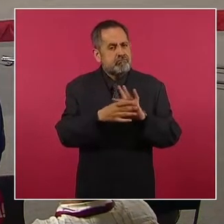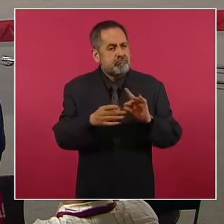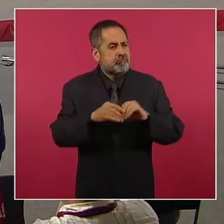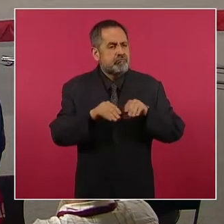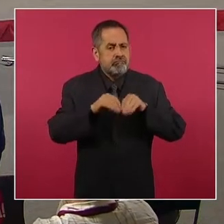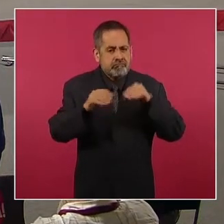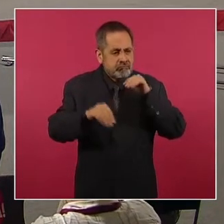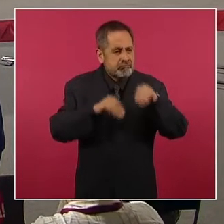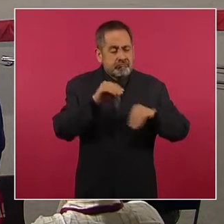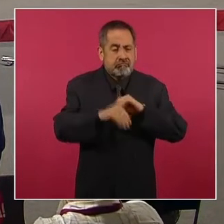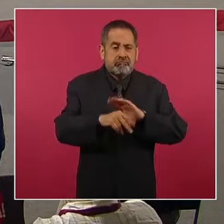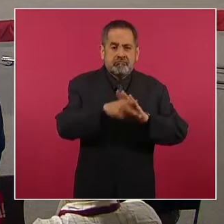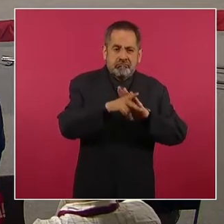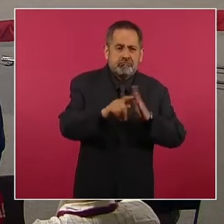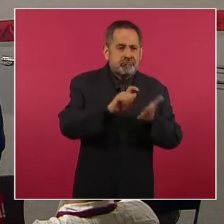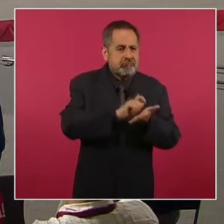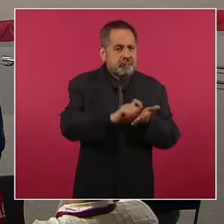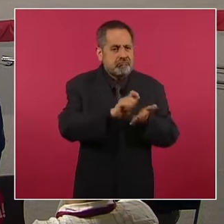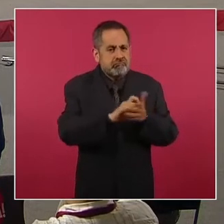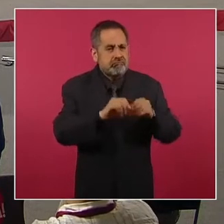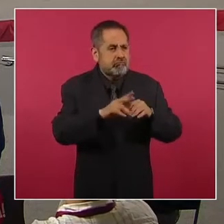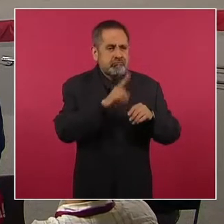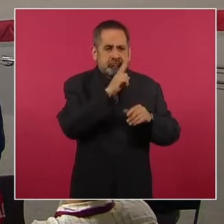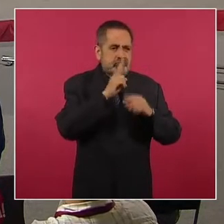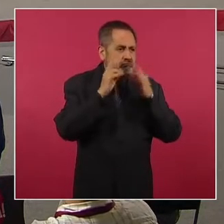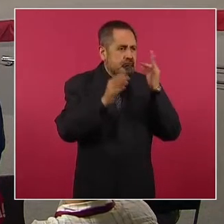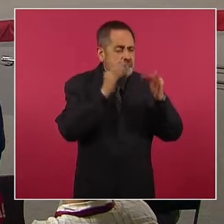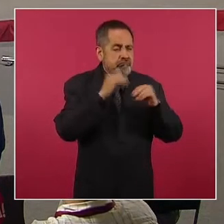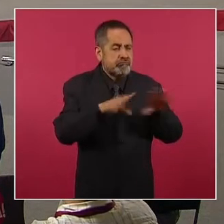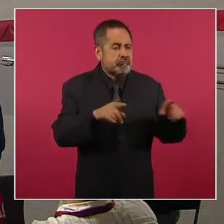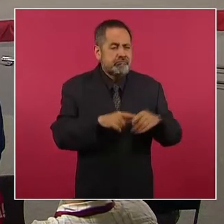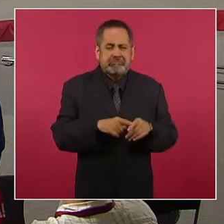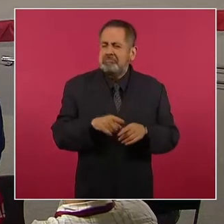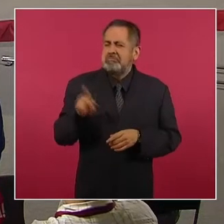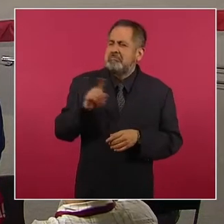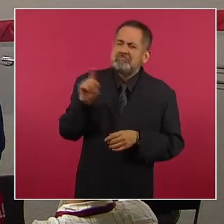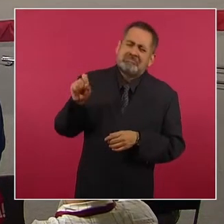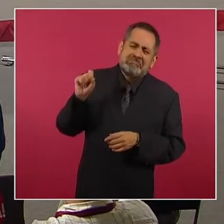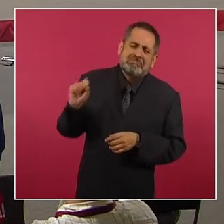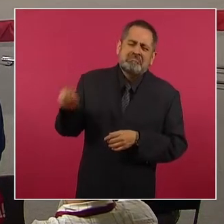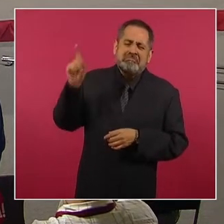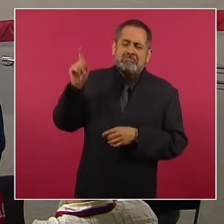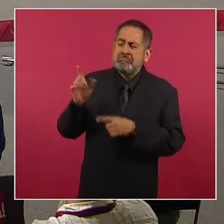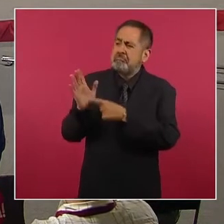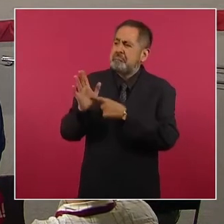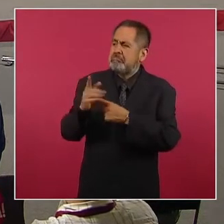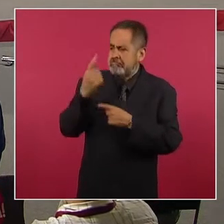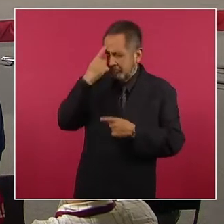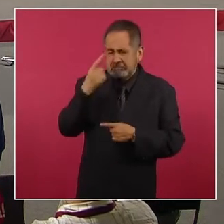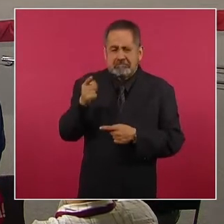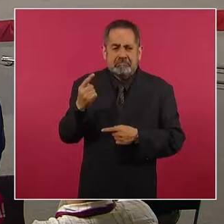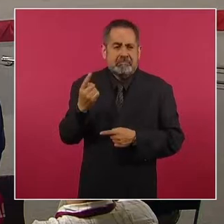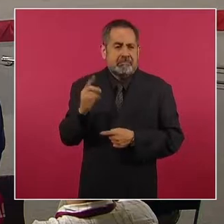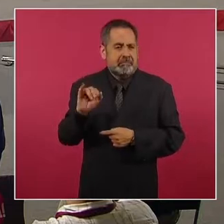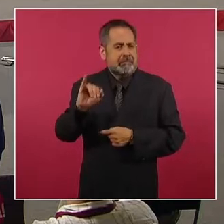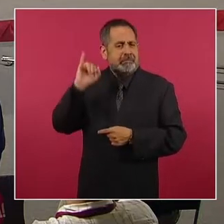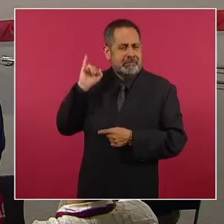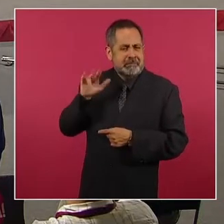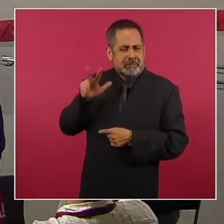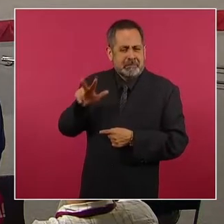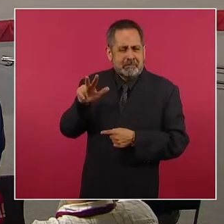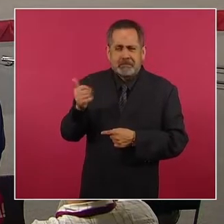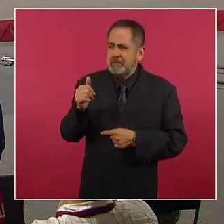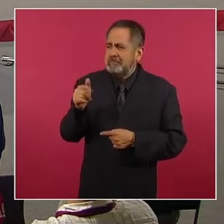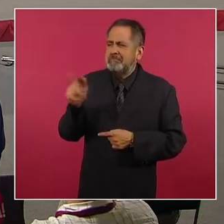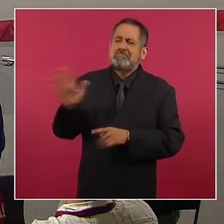editorial que dieron medios escritos y noticiarios de televisión al asegurar que los datos revelados el jueves 18 de agosto se